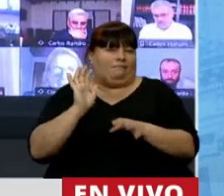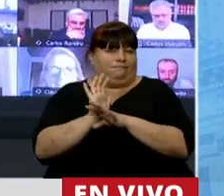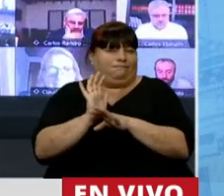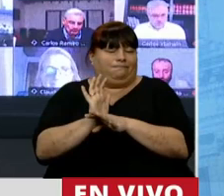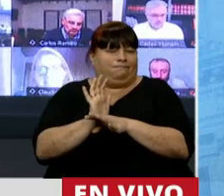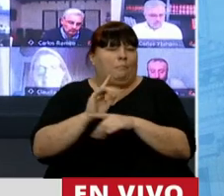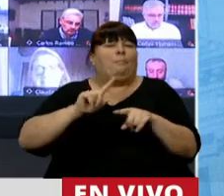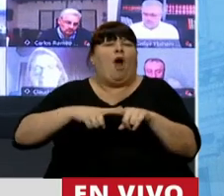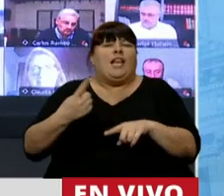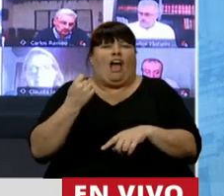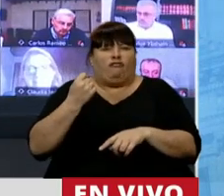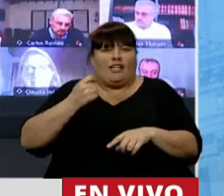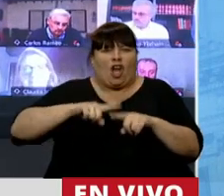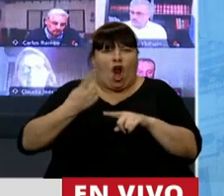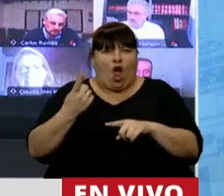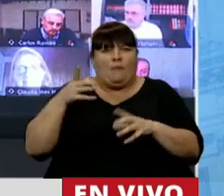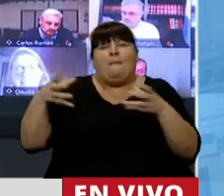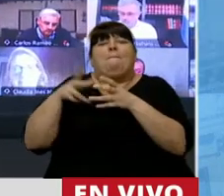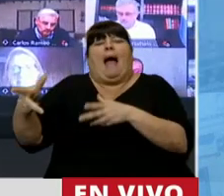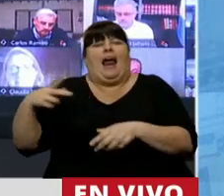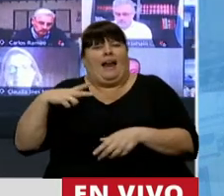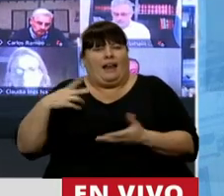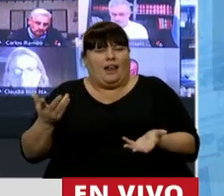cruel política económica neoliberal.